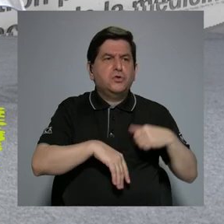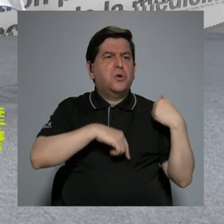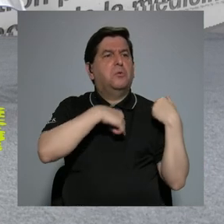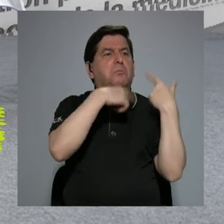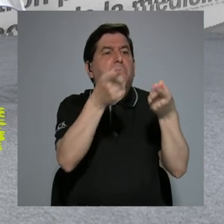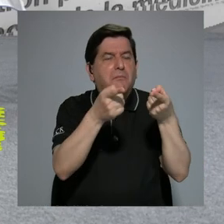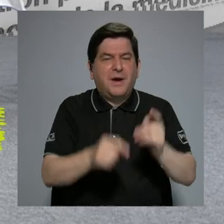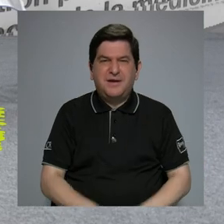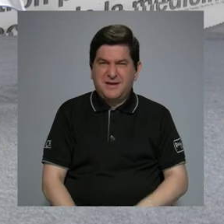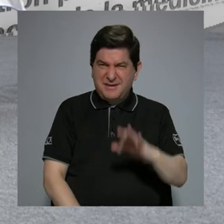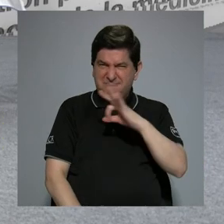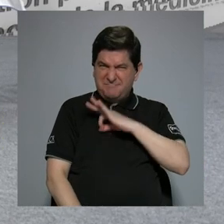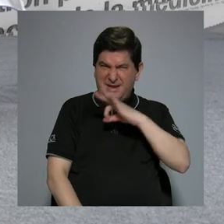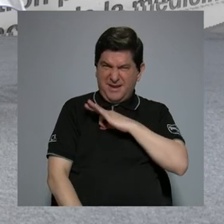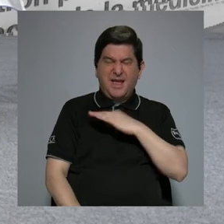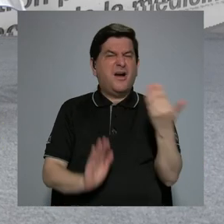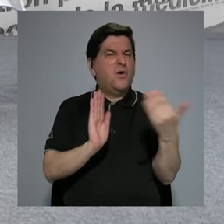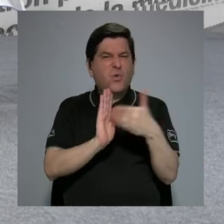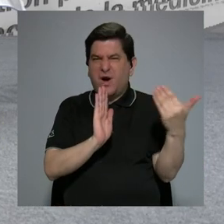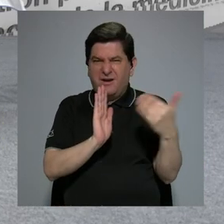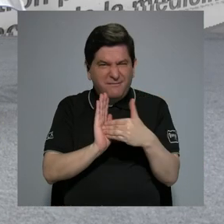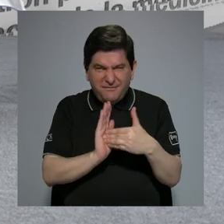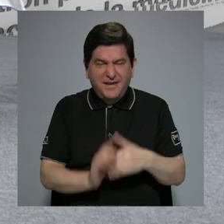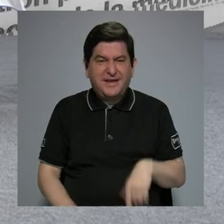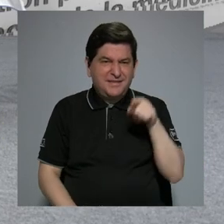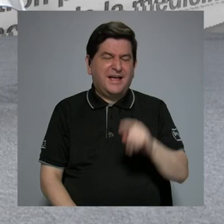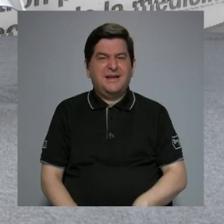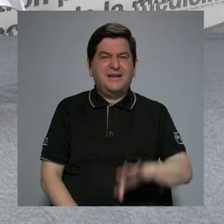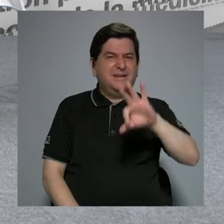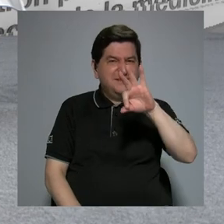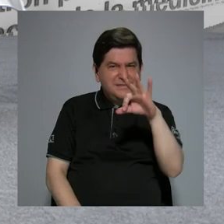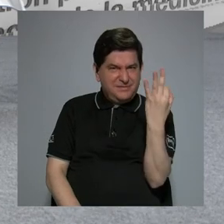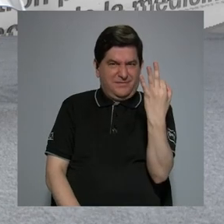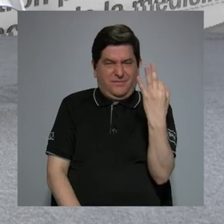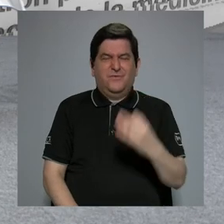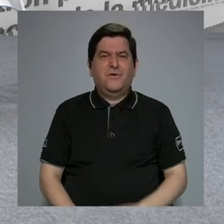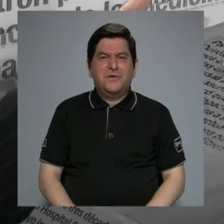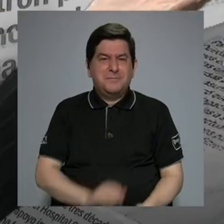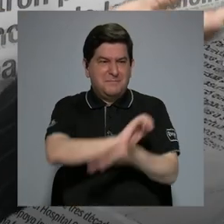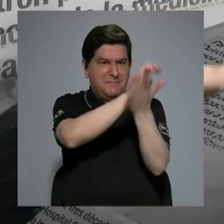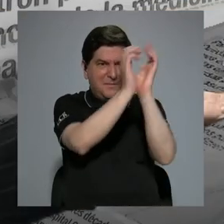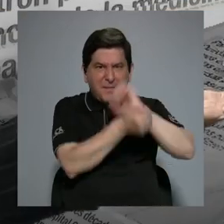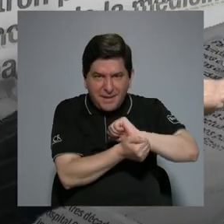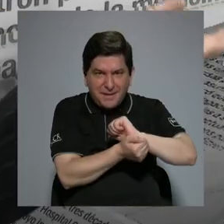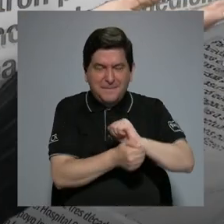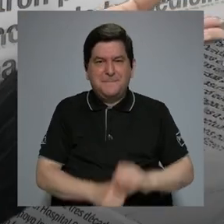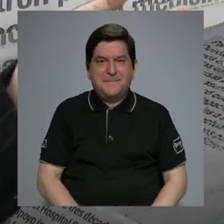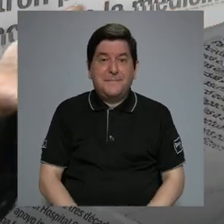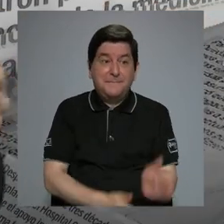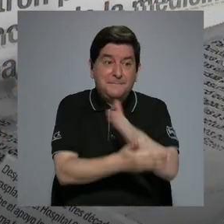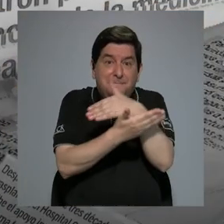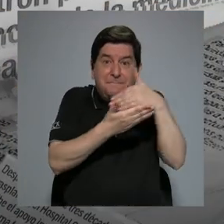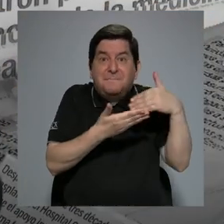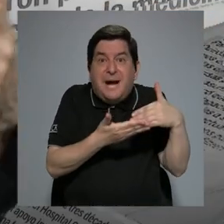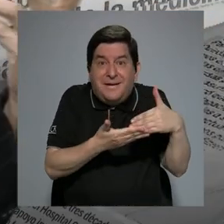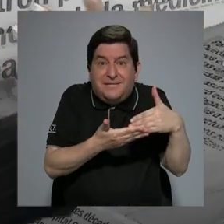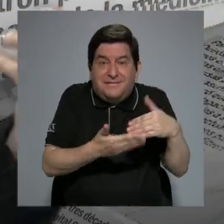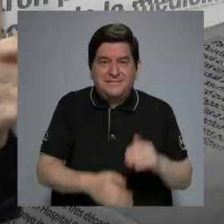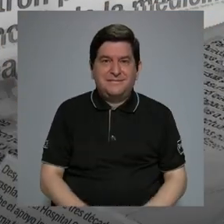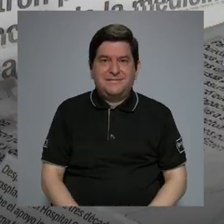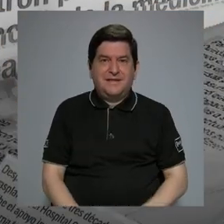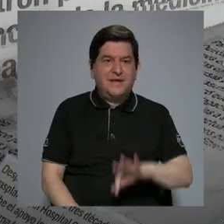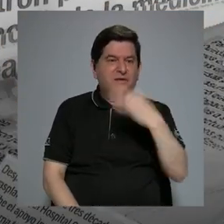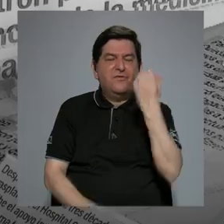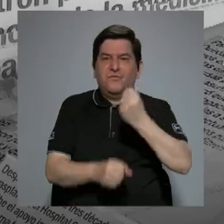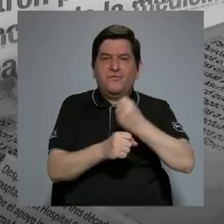beneficia, cómo afectará, cómo esa modalidad cambiará y transformará parte de la